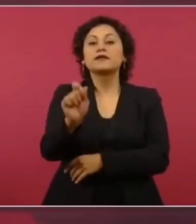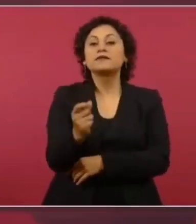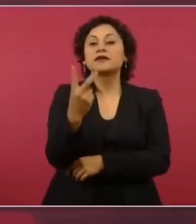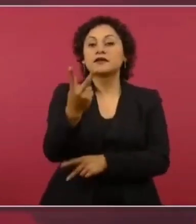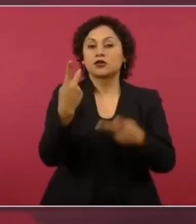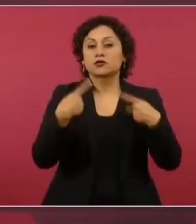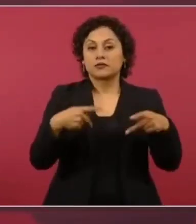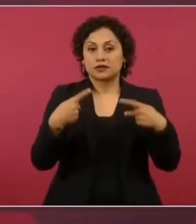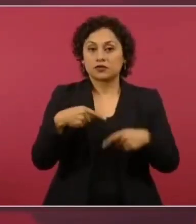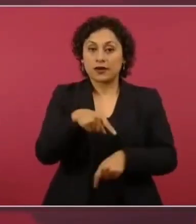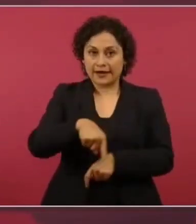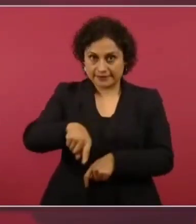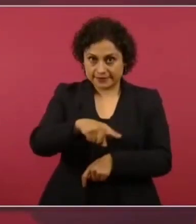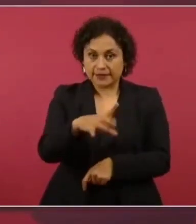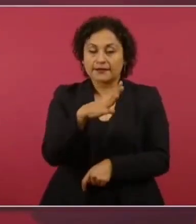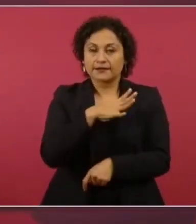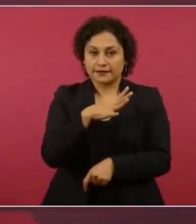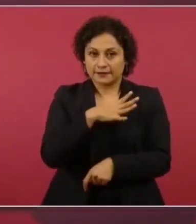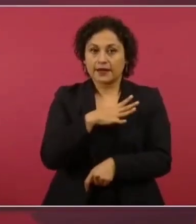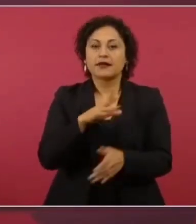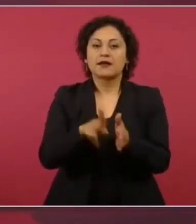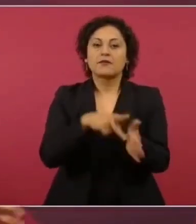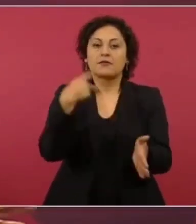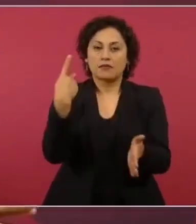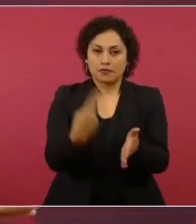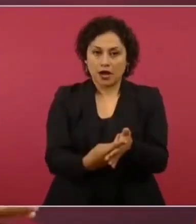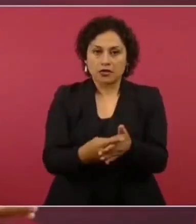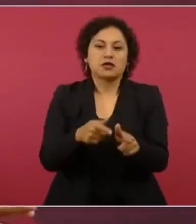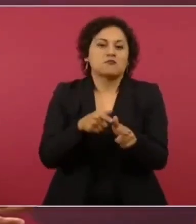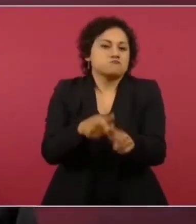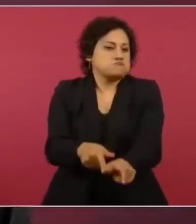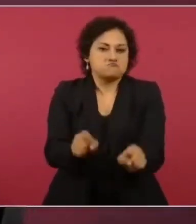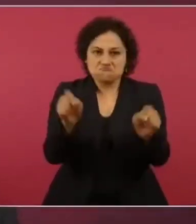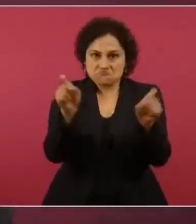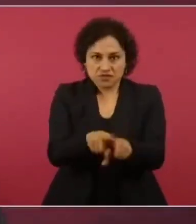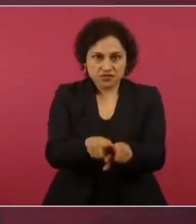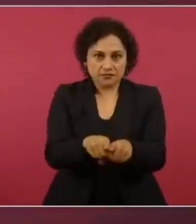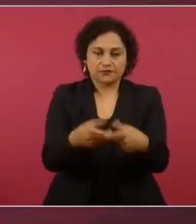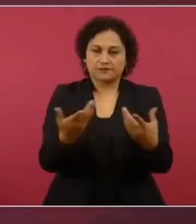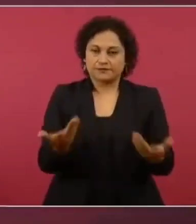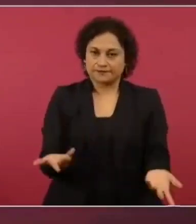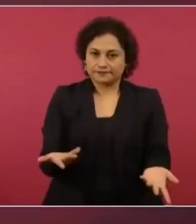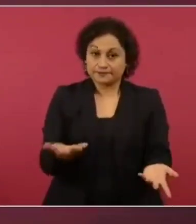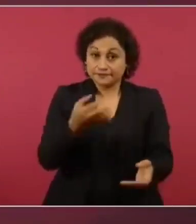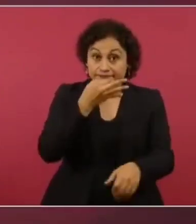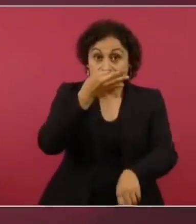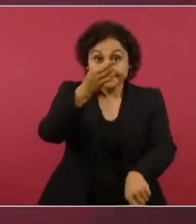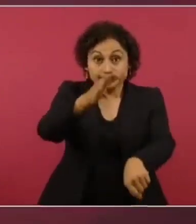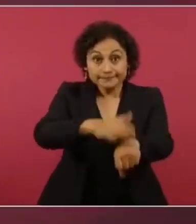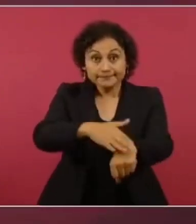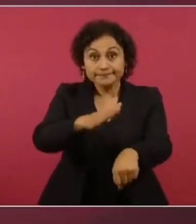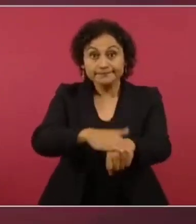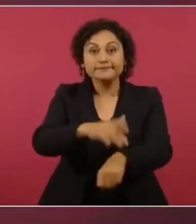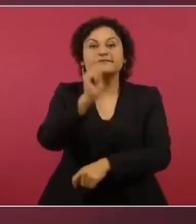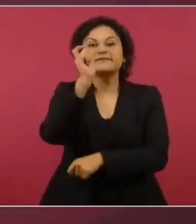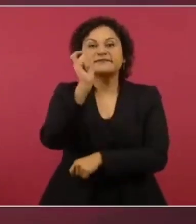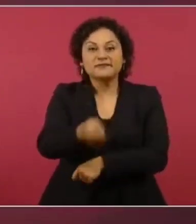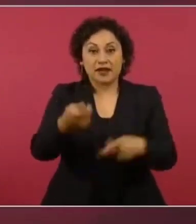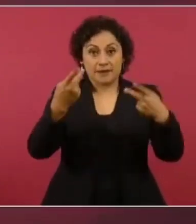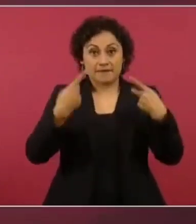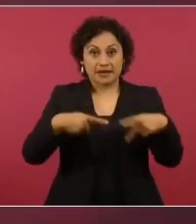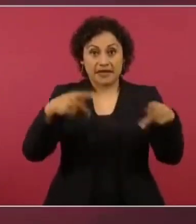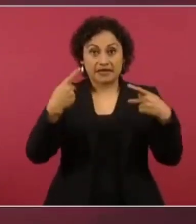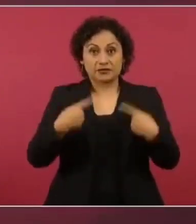cuentan con plazas de base. Es decir, nadie, nadie perderá su